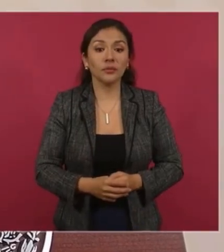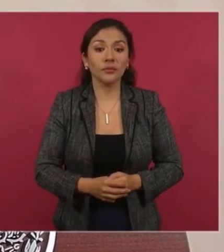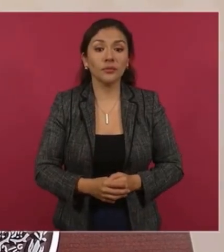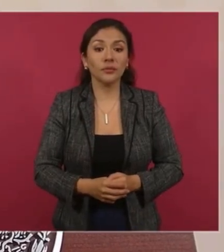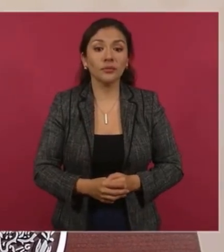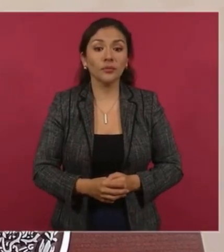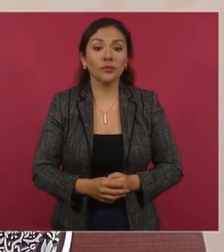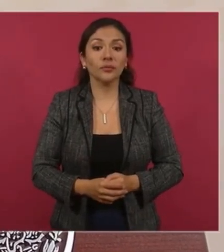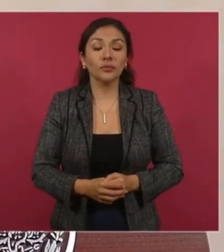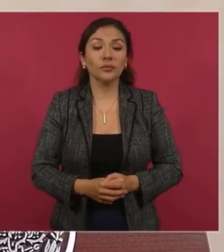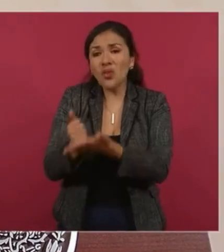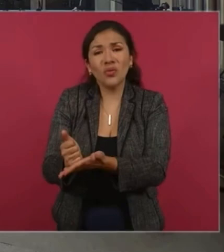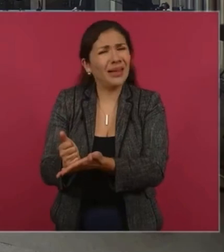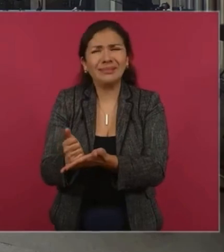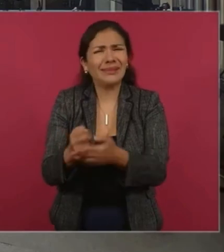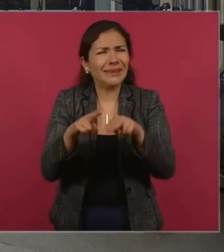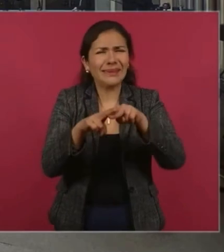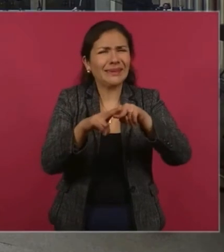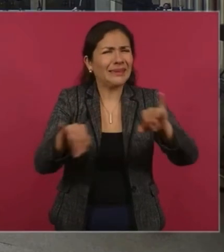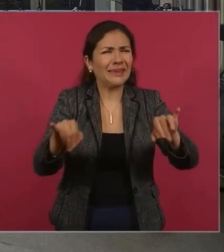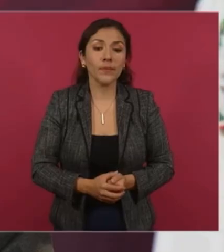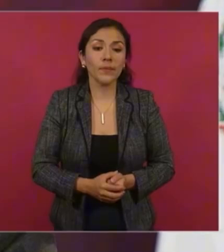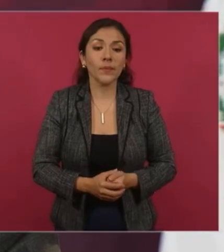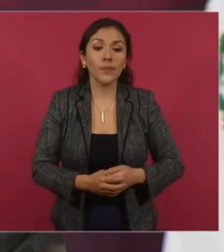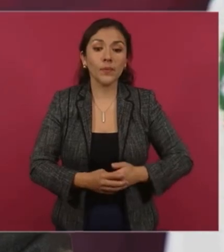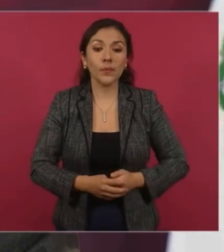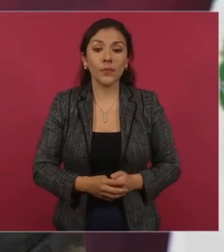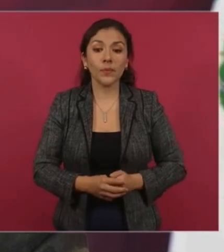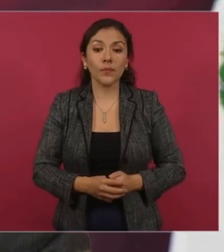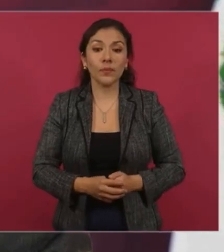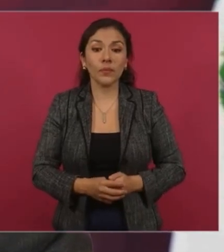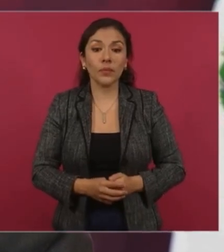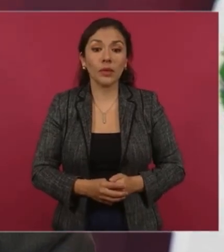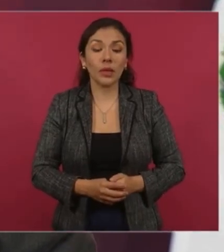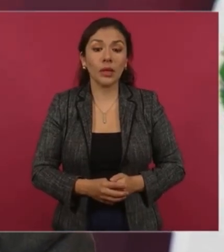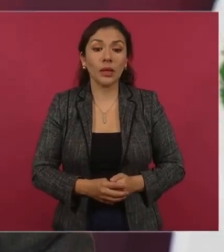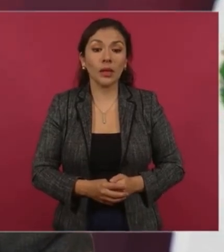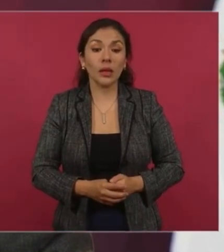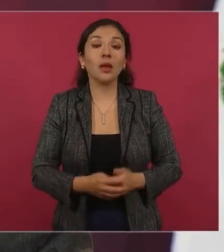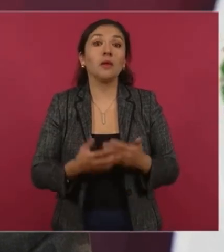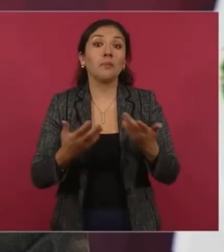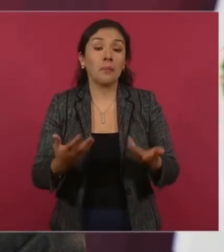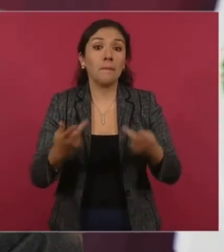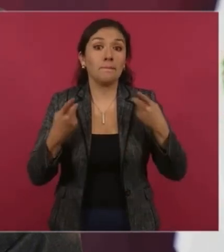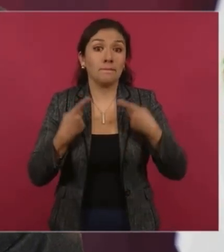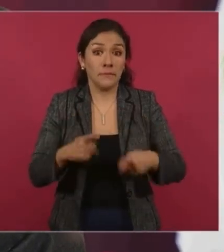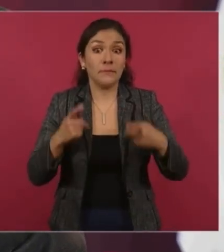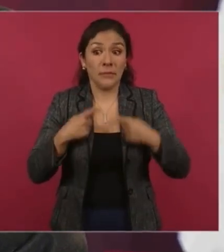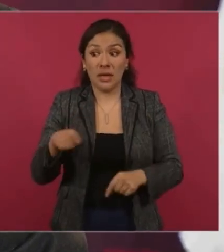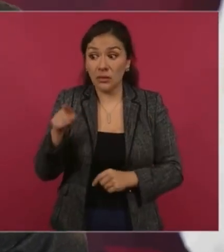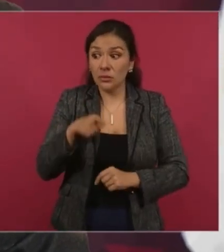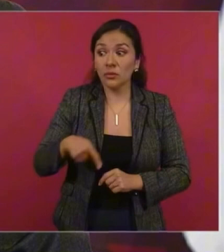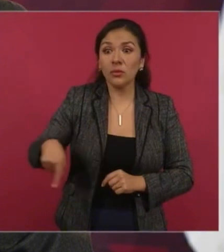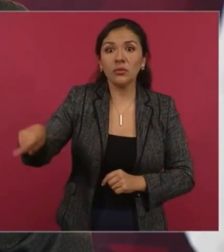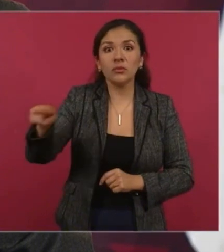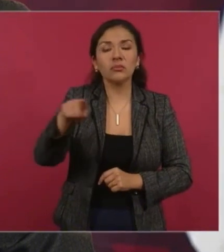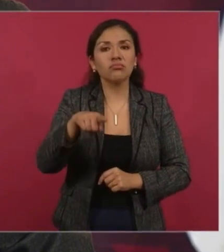no dejaban nada, la red, y la gente no tenía